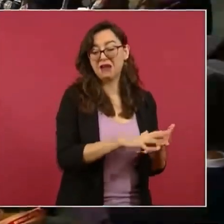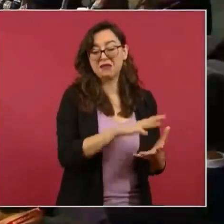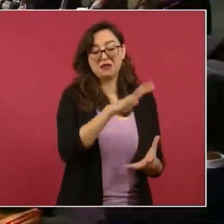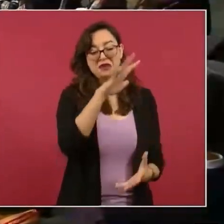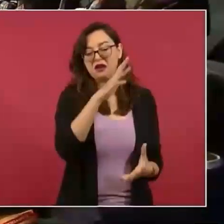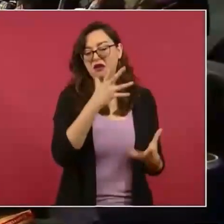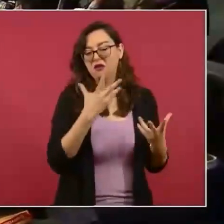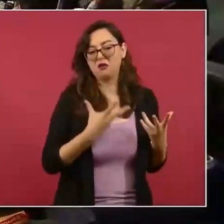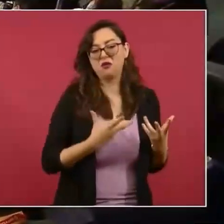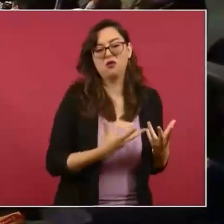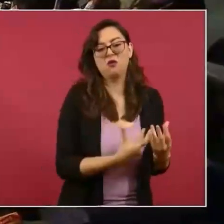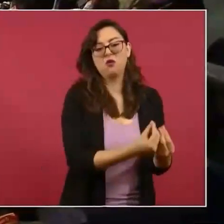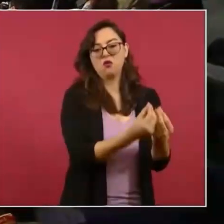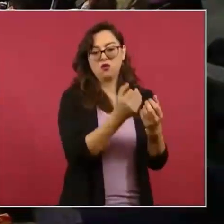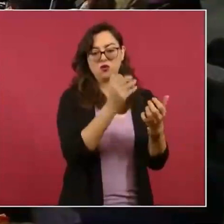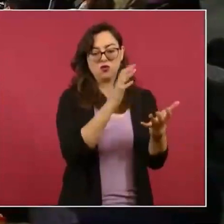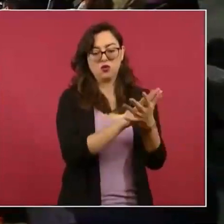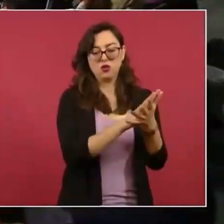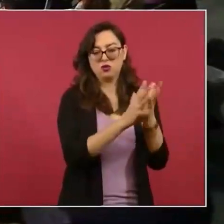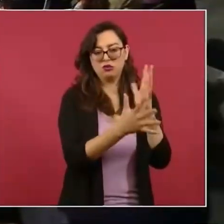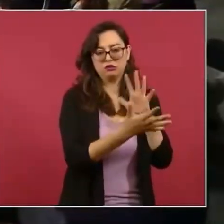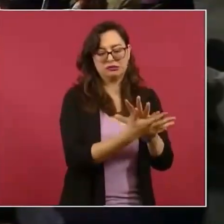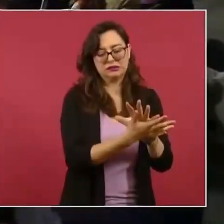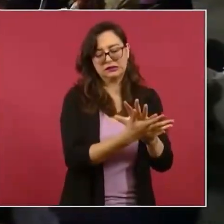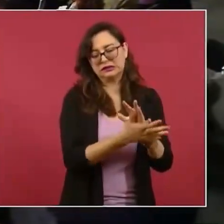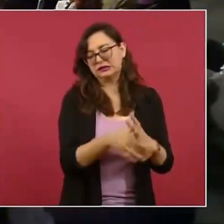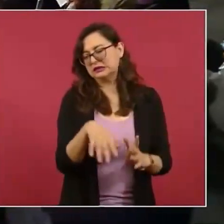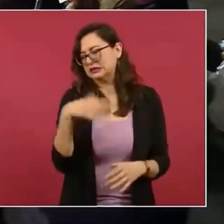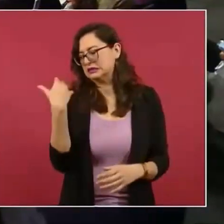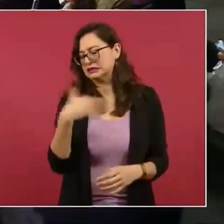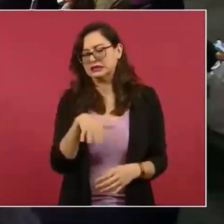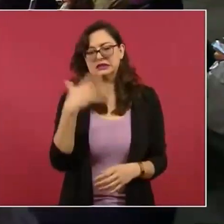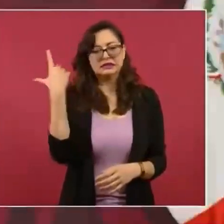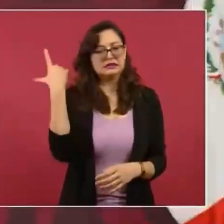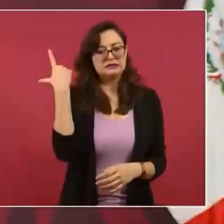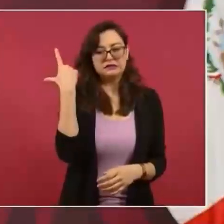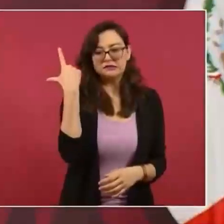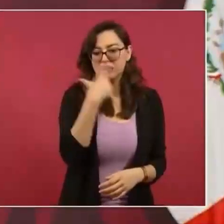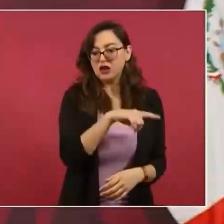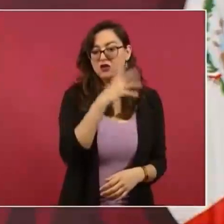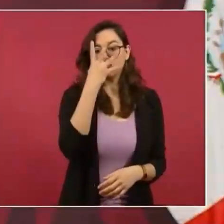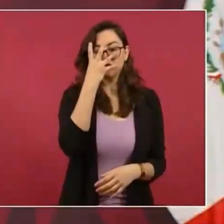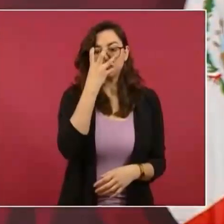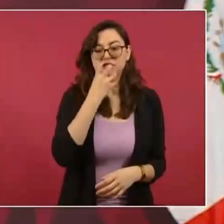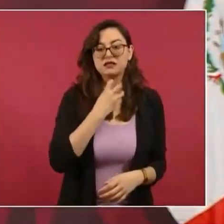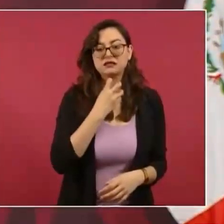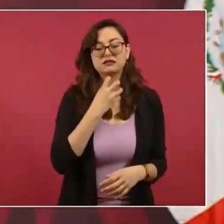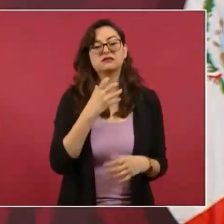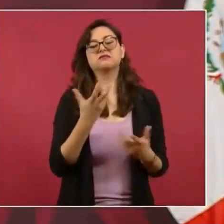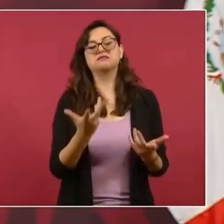eso es parte de la decadencia que se padece en el mundo